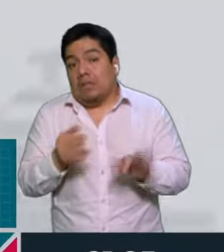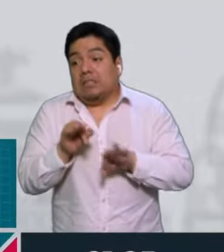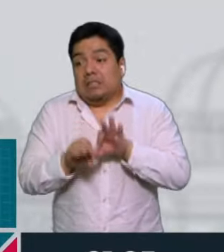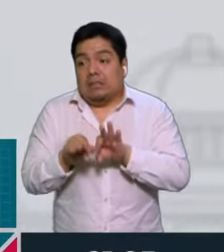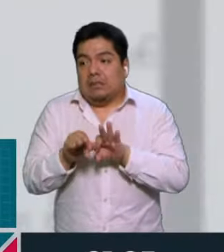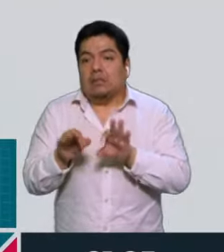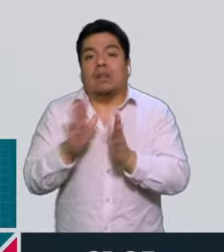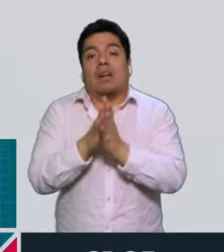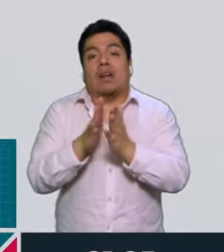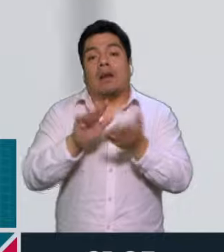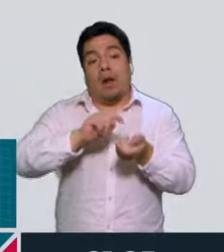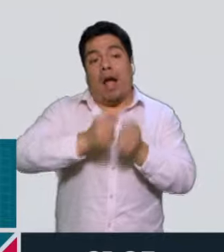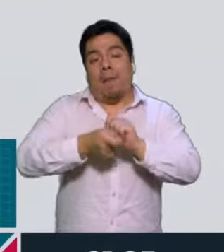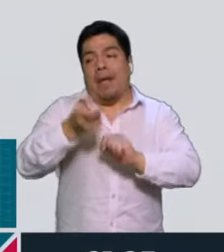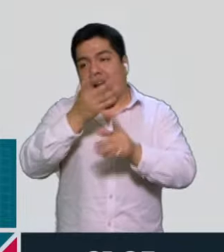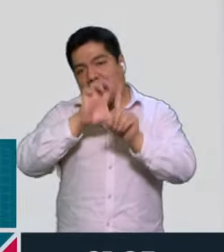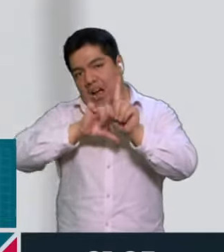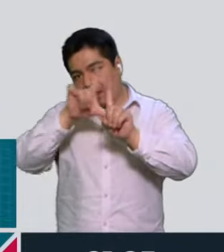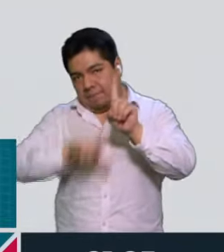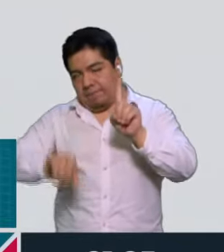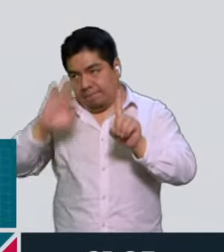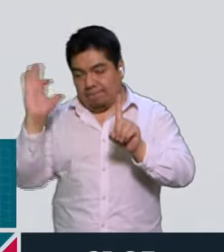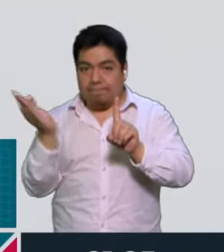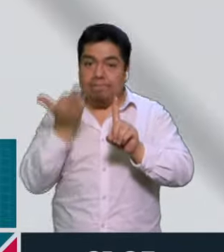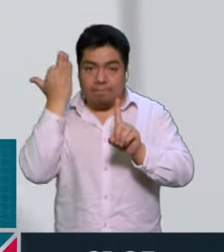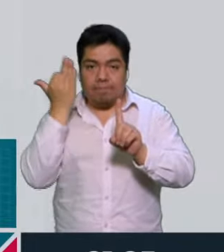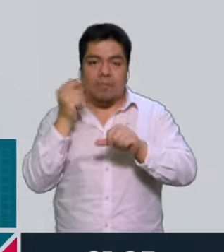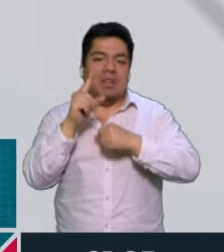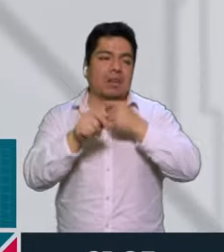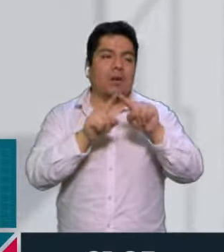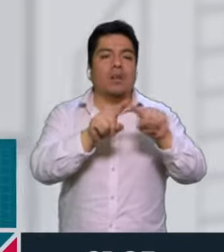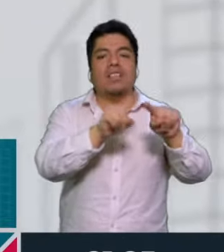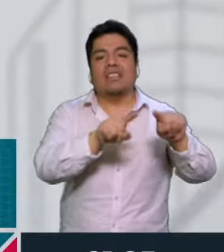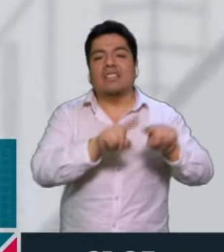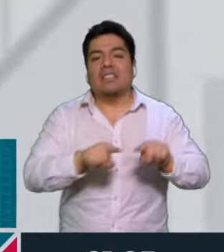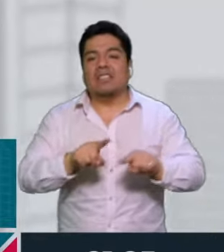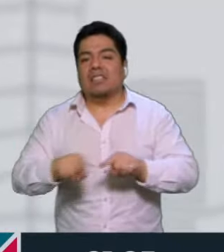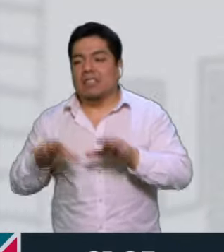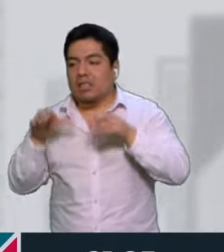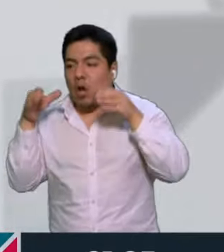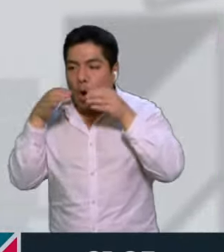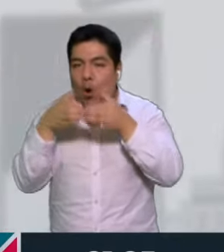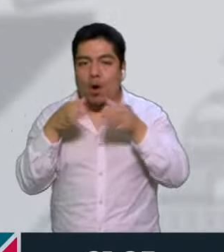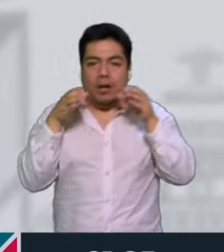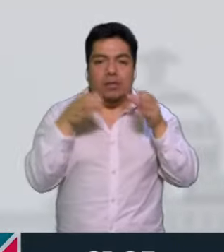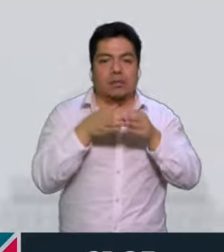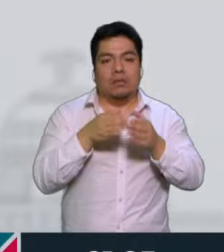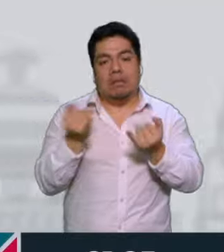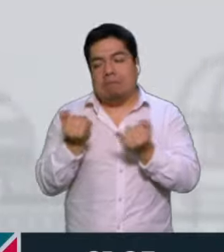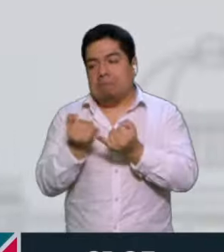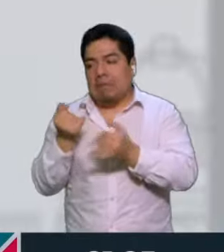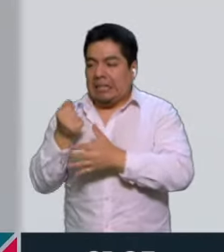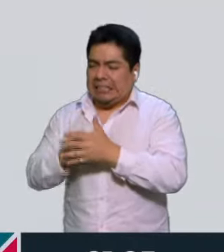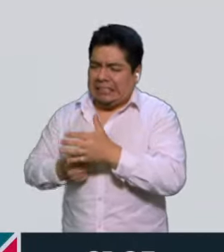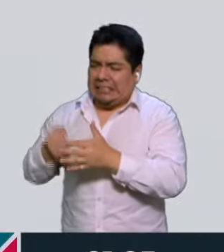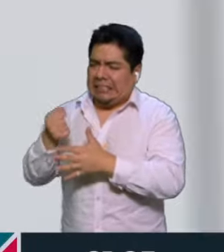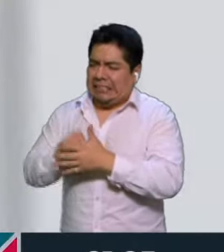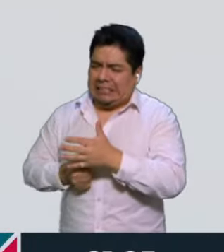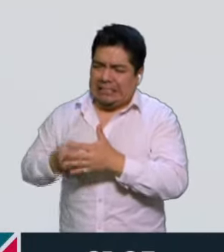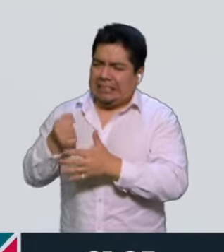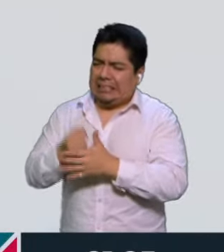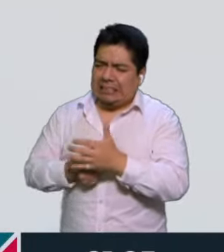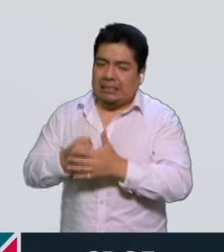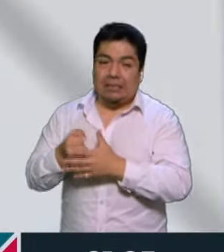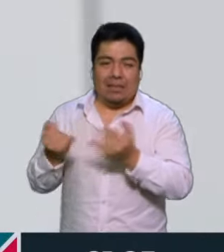tipificar a nivel federal y bueno, de ahí aterrizarlo en los congresos, ya que si no, pues nos va a tocar la batalla como nos ha tocado en el cambio de